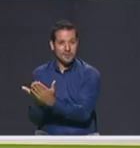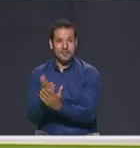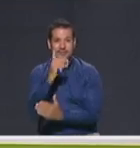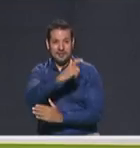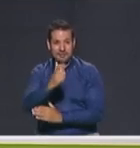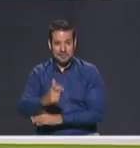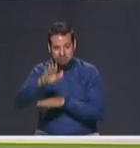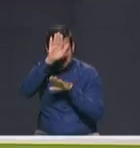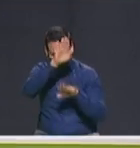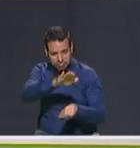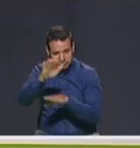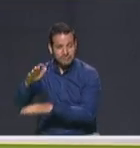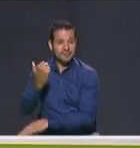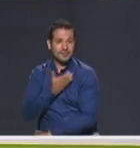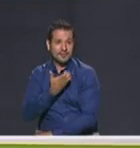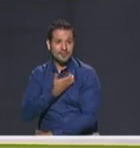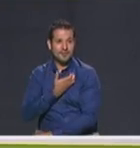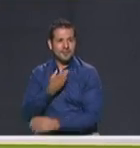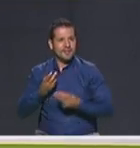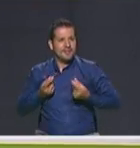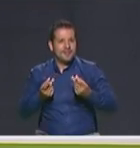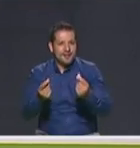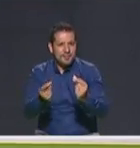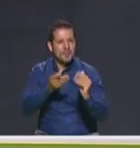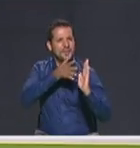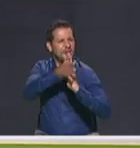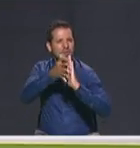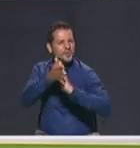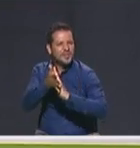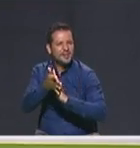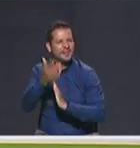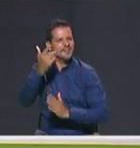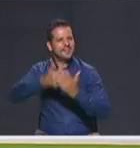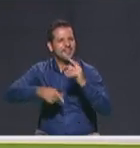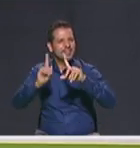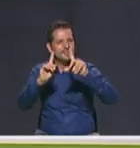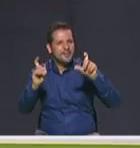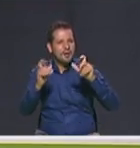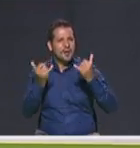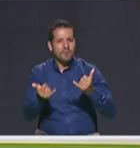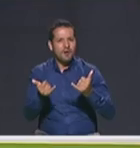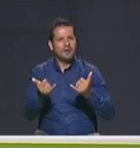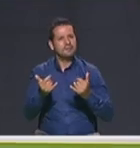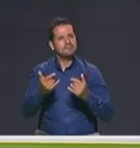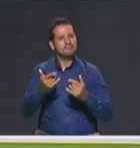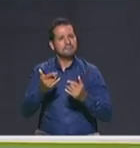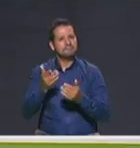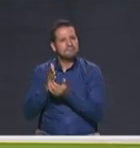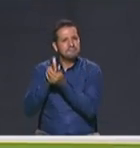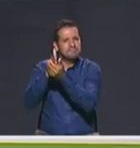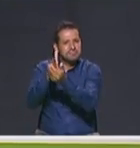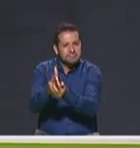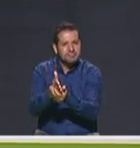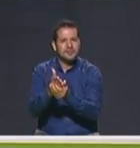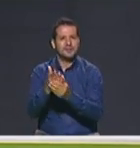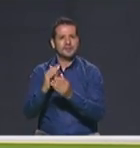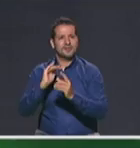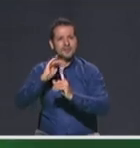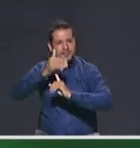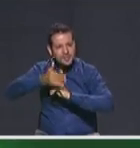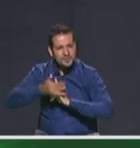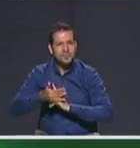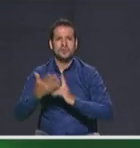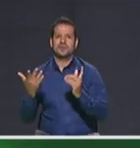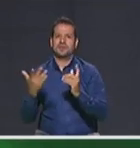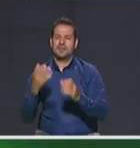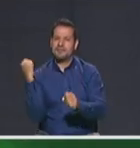acompañan esta noche. Rápidamente la mecánica para que los televidentes lo entiendan, los candidatos también ya lo saben, cinco temáticas, seguridad, infraestructura,